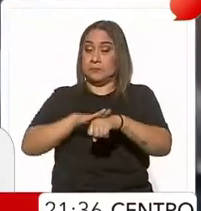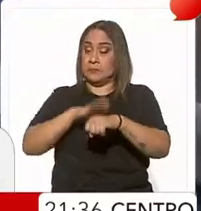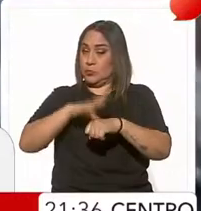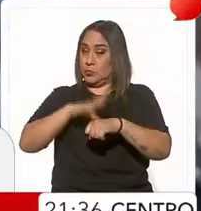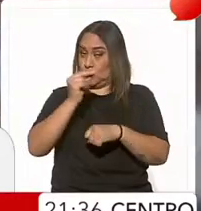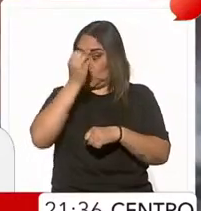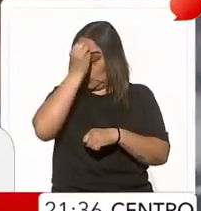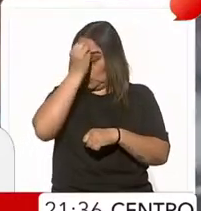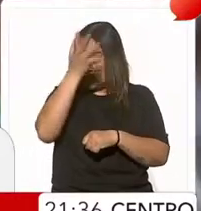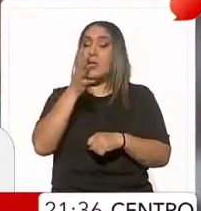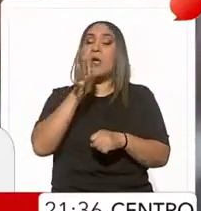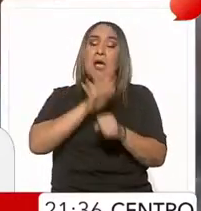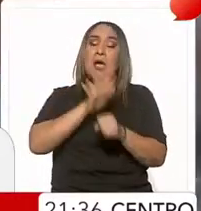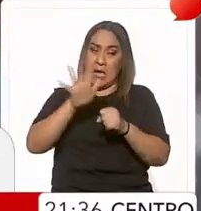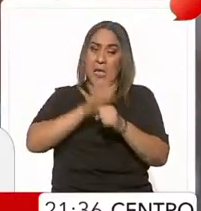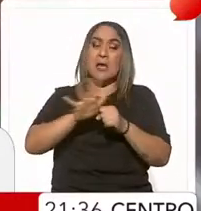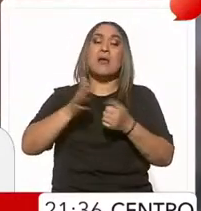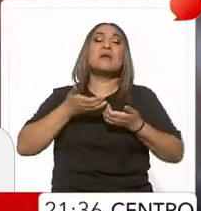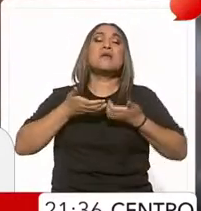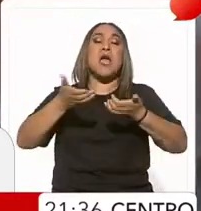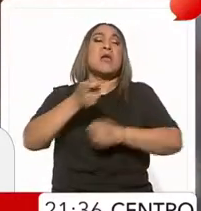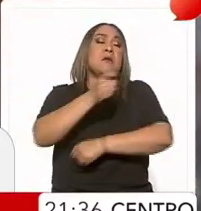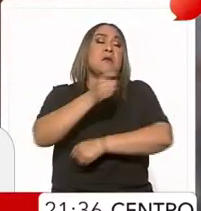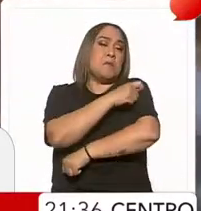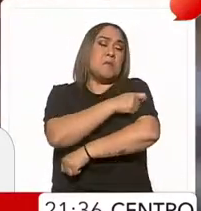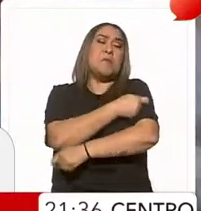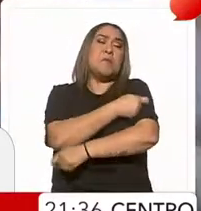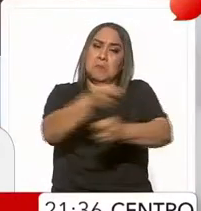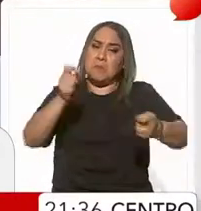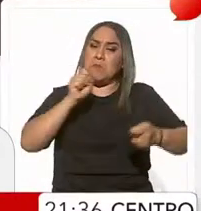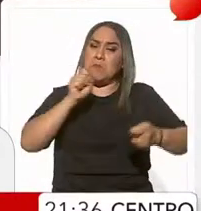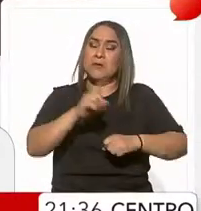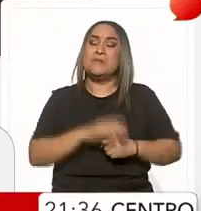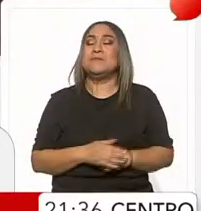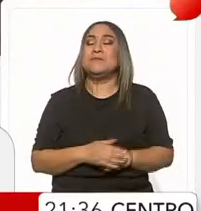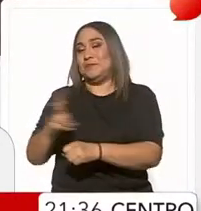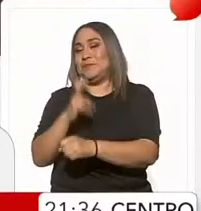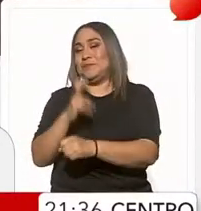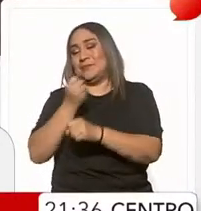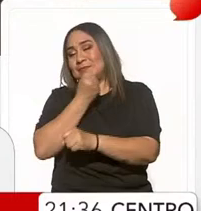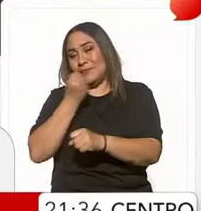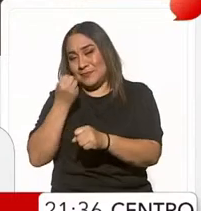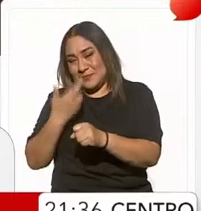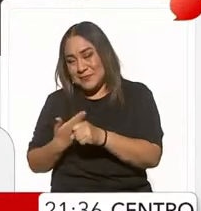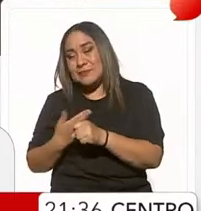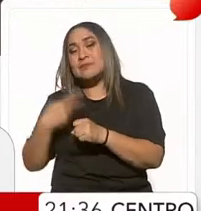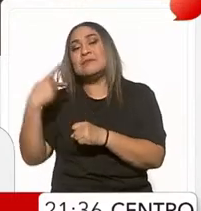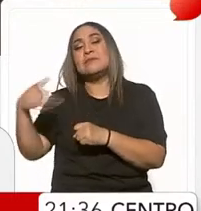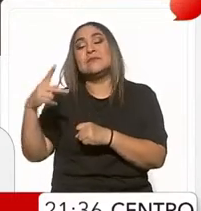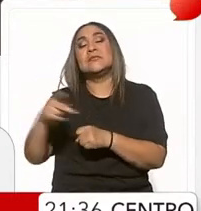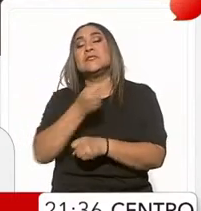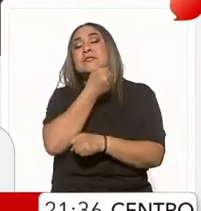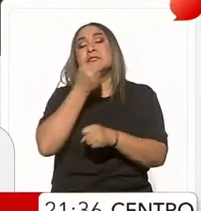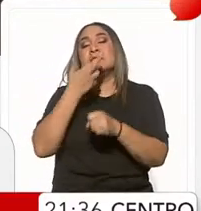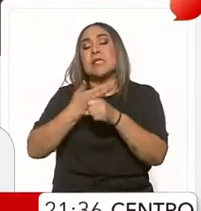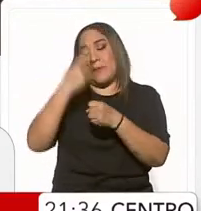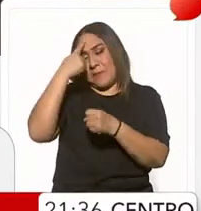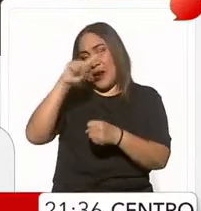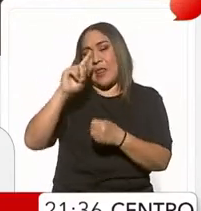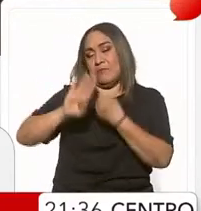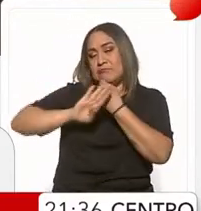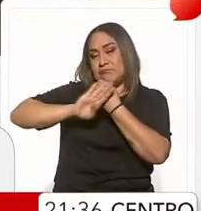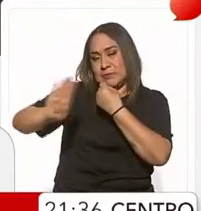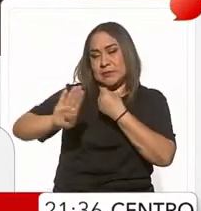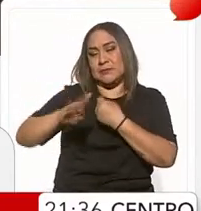intensifiquen actividades extramurales. Muy bien. Pues, subsecretario Rui López Ridaura, subsecretario de Prevención de la Secretaría de Salud,